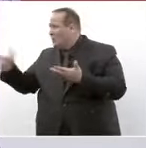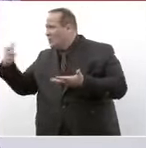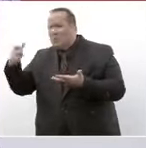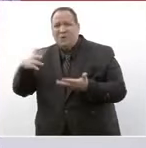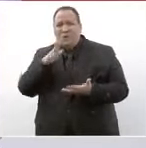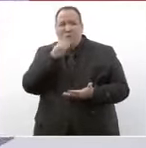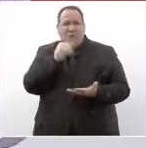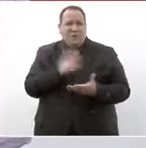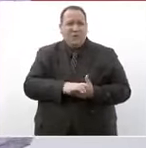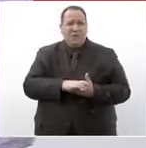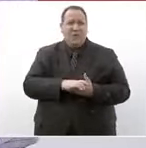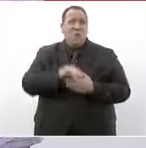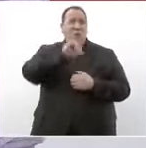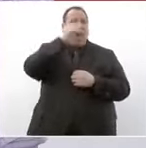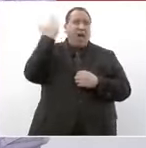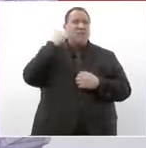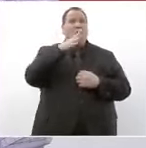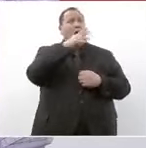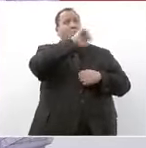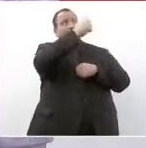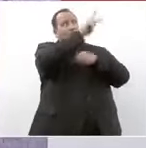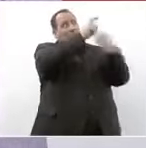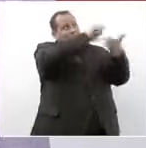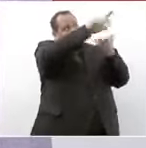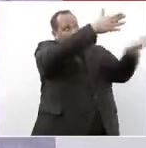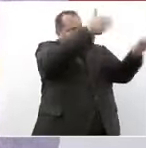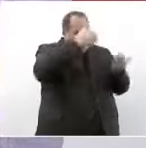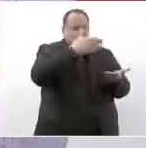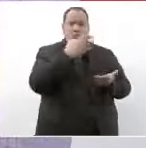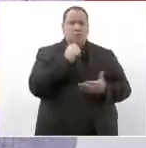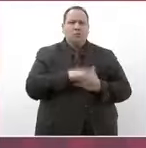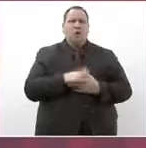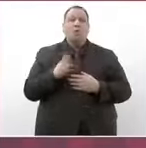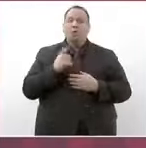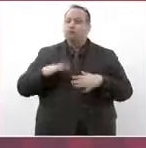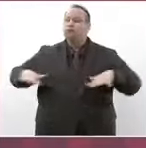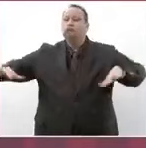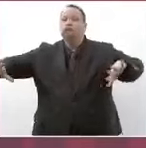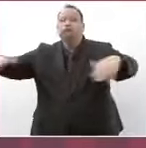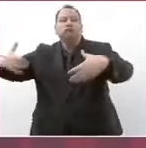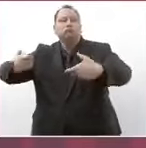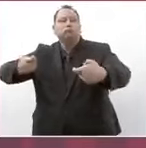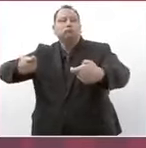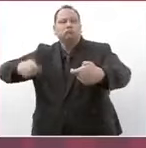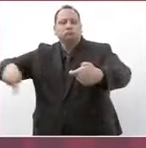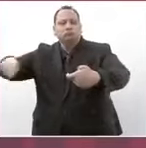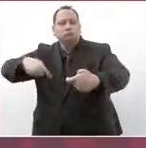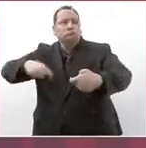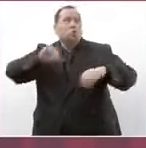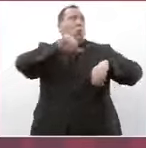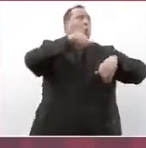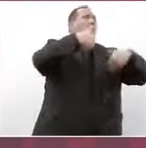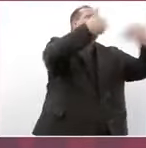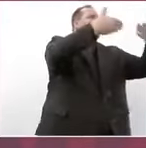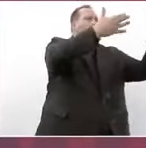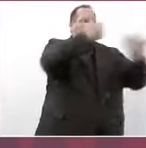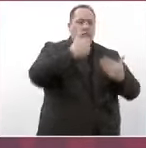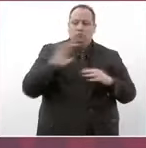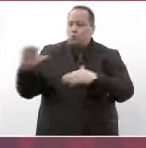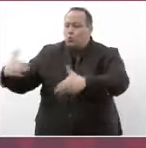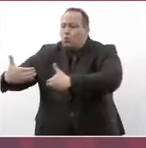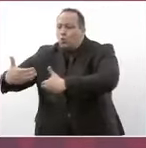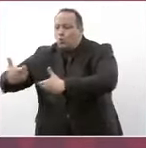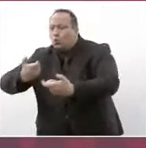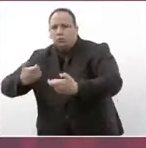en el extranjero porque era un monopolio que se protegía